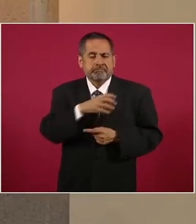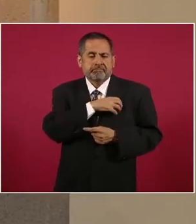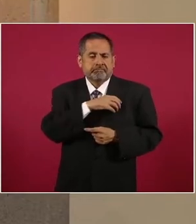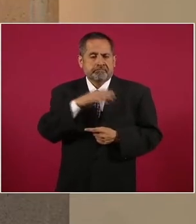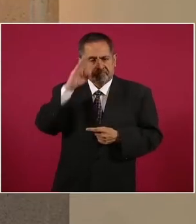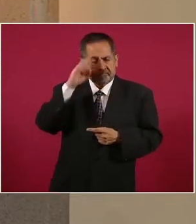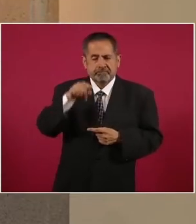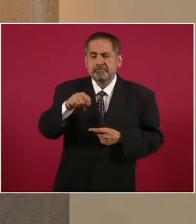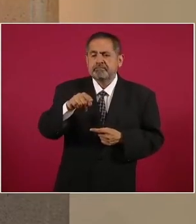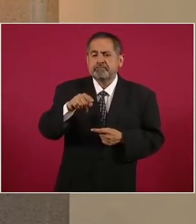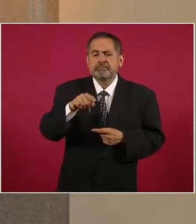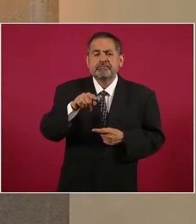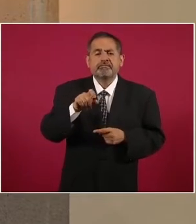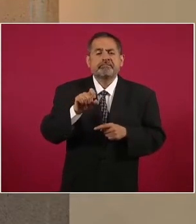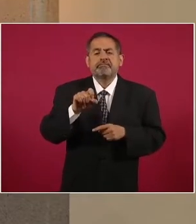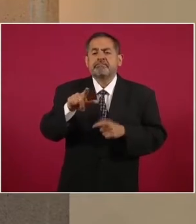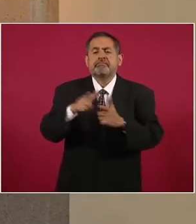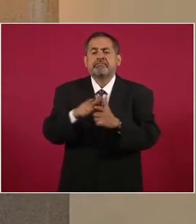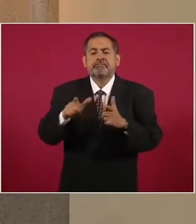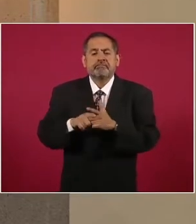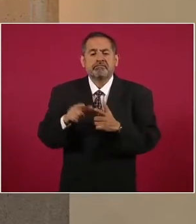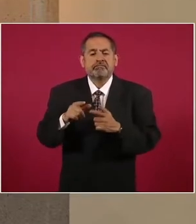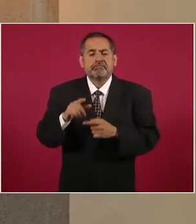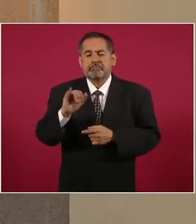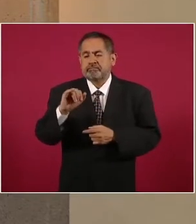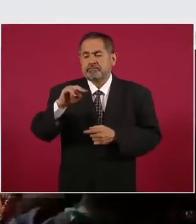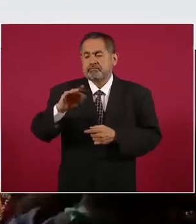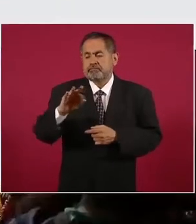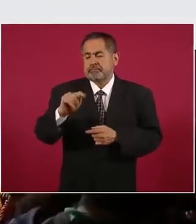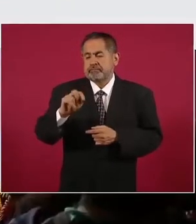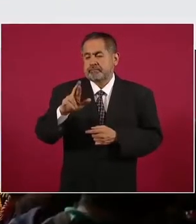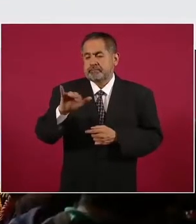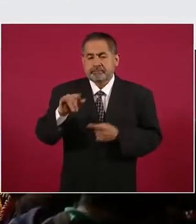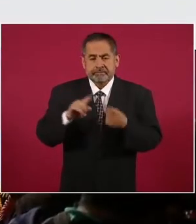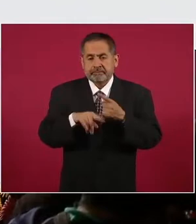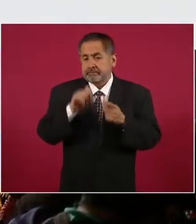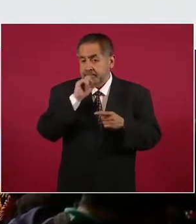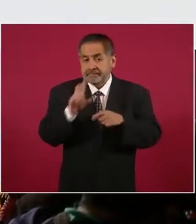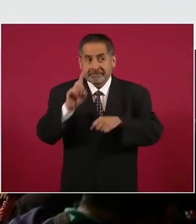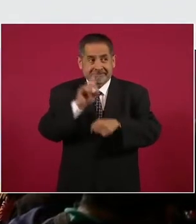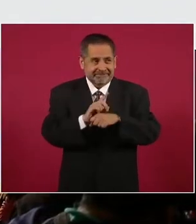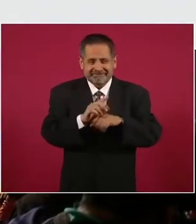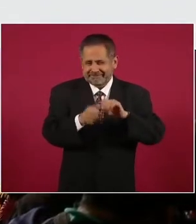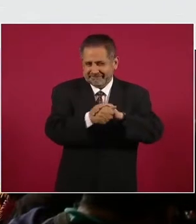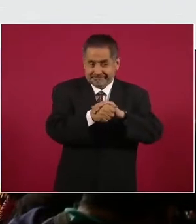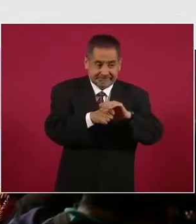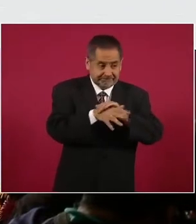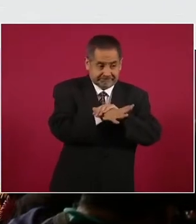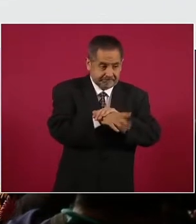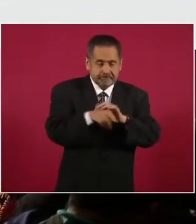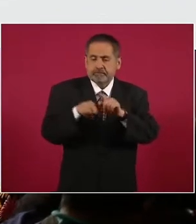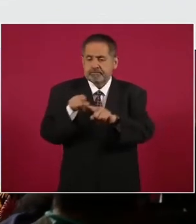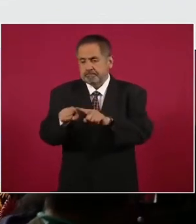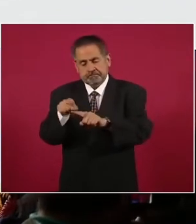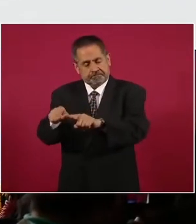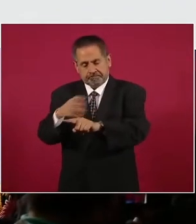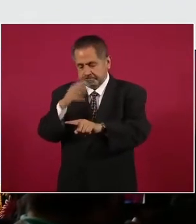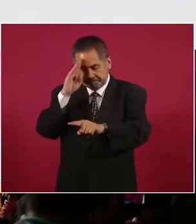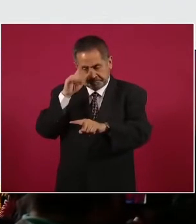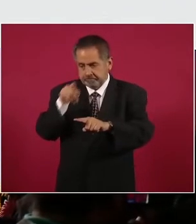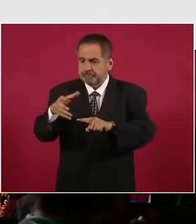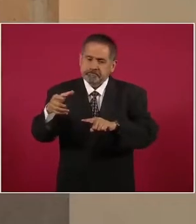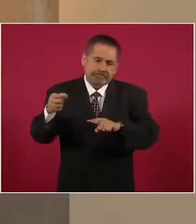27 Batallón de Infantería, cuando se suscitaron los hechos en Iguala en